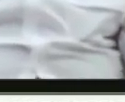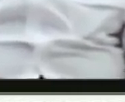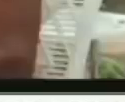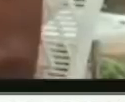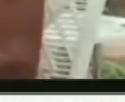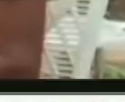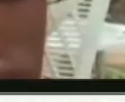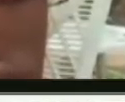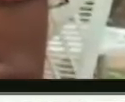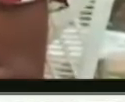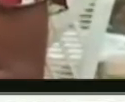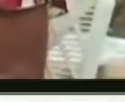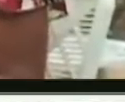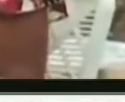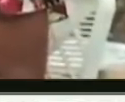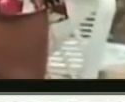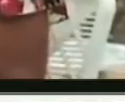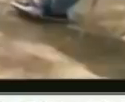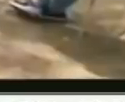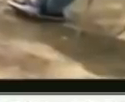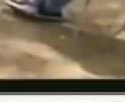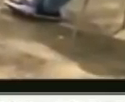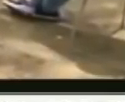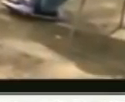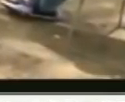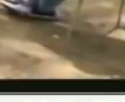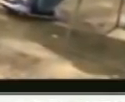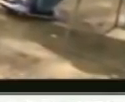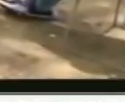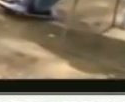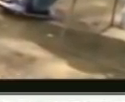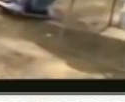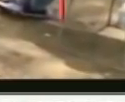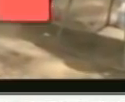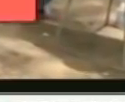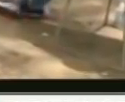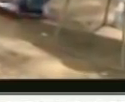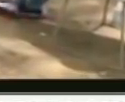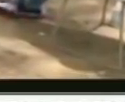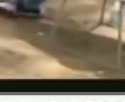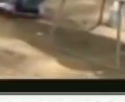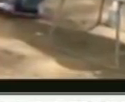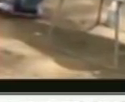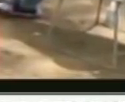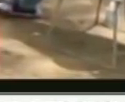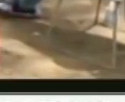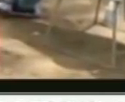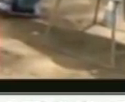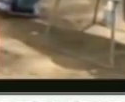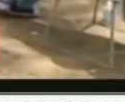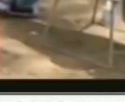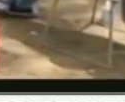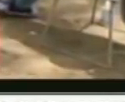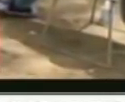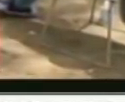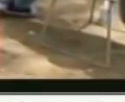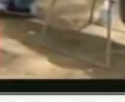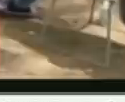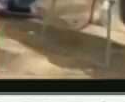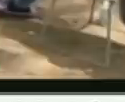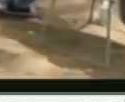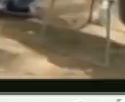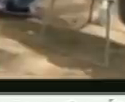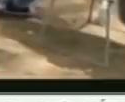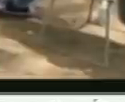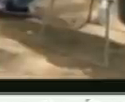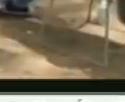asesoremos. En el caso de Anzoate y con el INEA 7, nosotros tuvimos rendimientos por encima de los 4.000, 3.800, 4.000 y tanto.